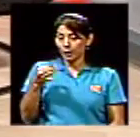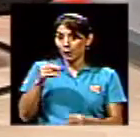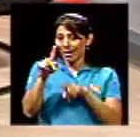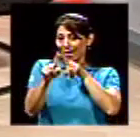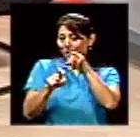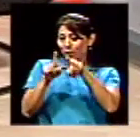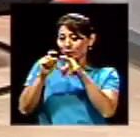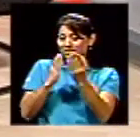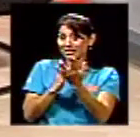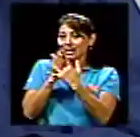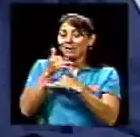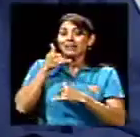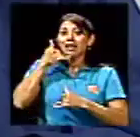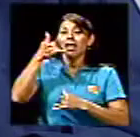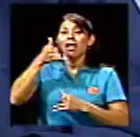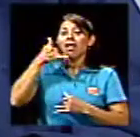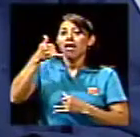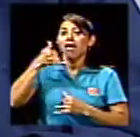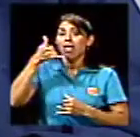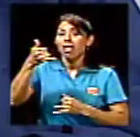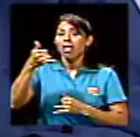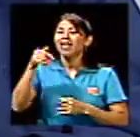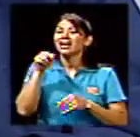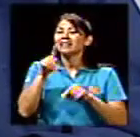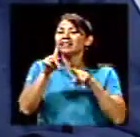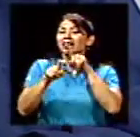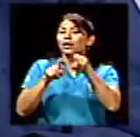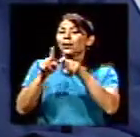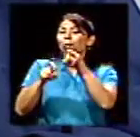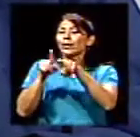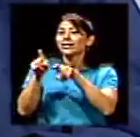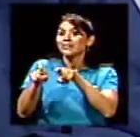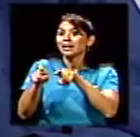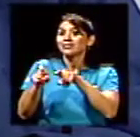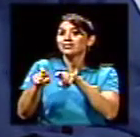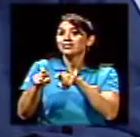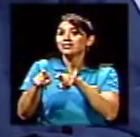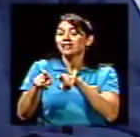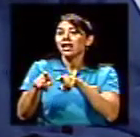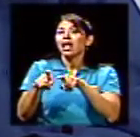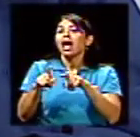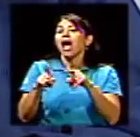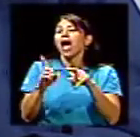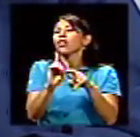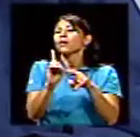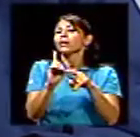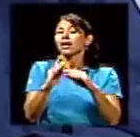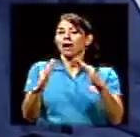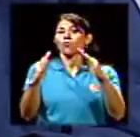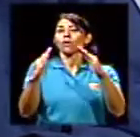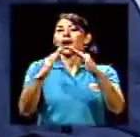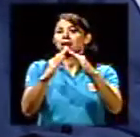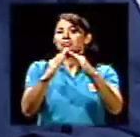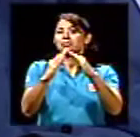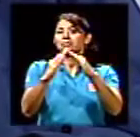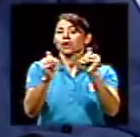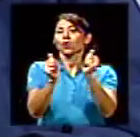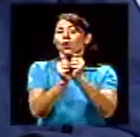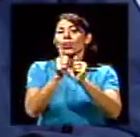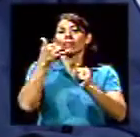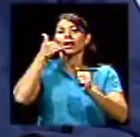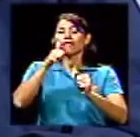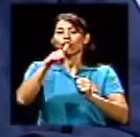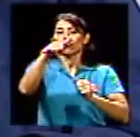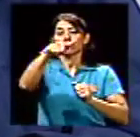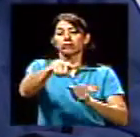hasta donde tengo entendido, son encuestas donde hay hogares con teléfono fijo. Entonces, eso hace que